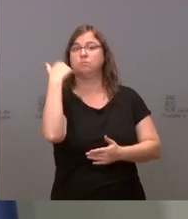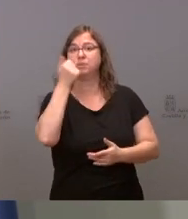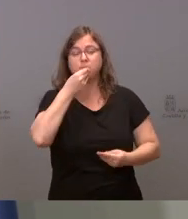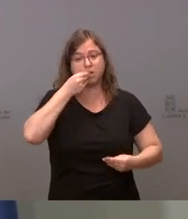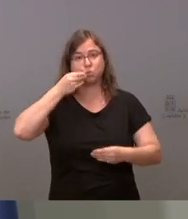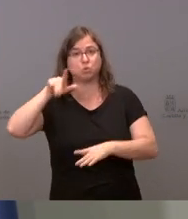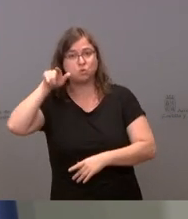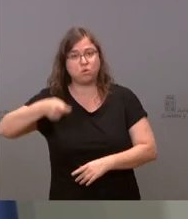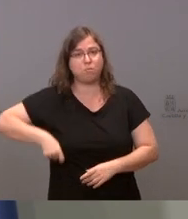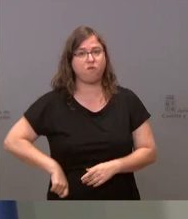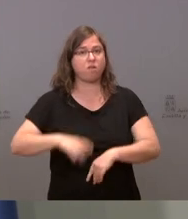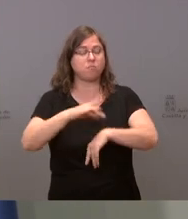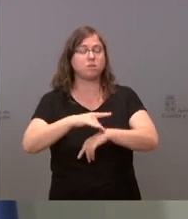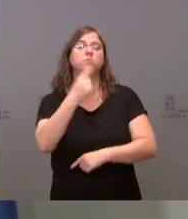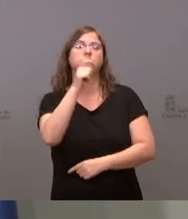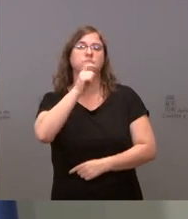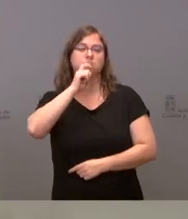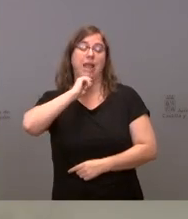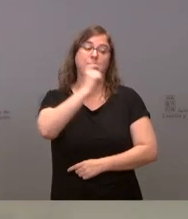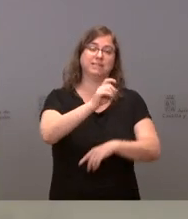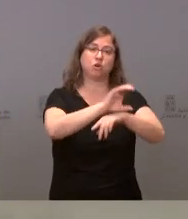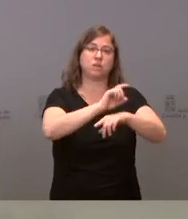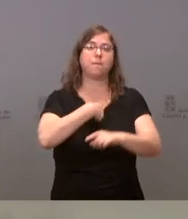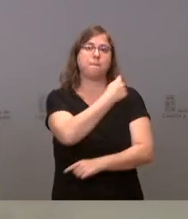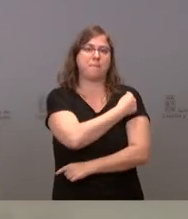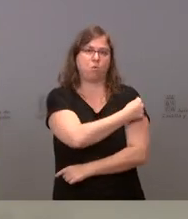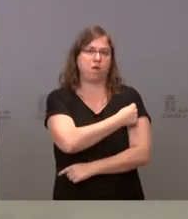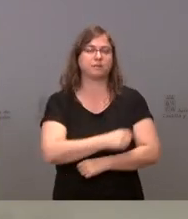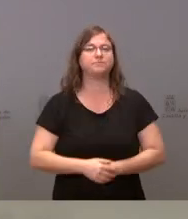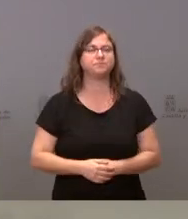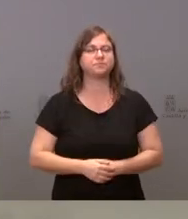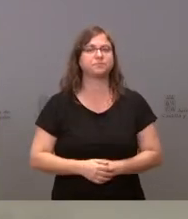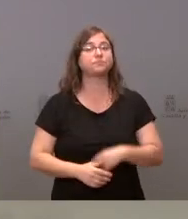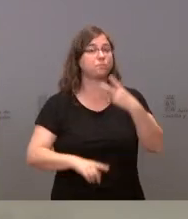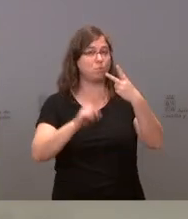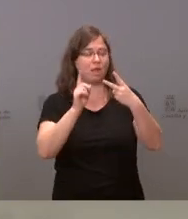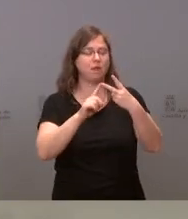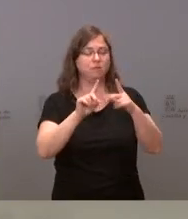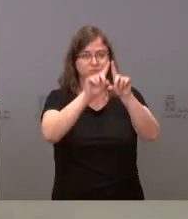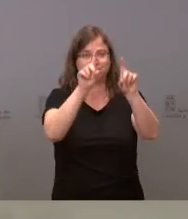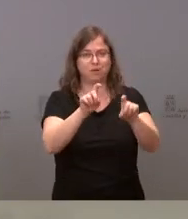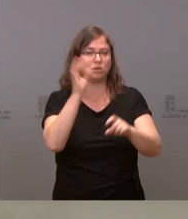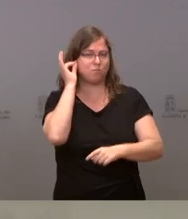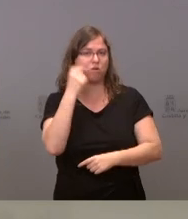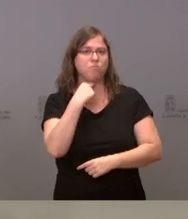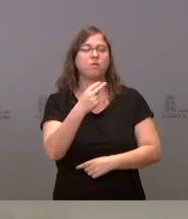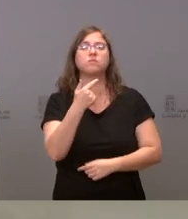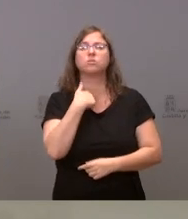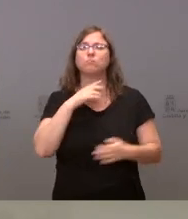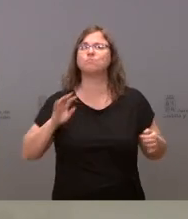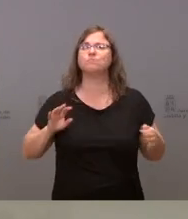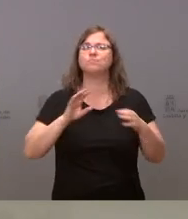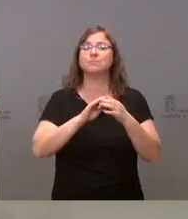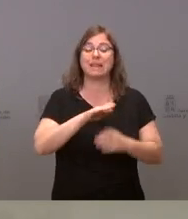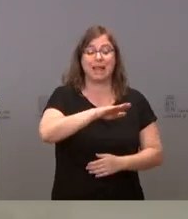a Sanidad para que se proceda a su vacunación. Sí, me gustaría saber, tenía dos cuestiones, una relativa al tema de la vacunación en